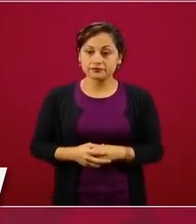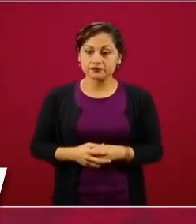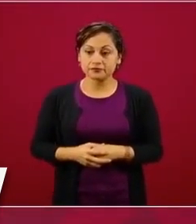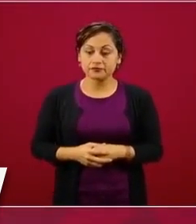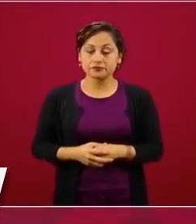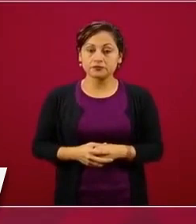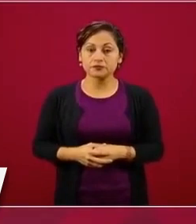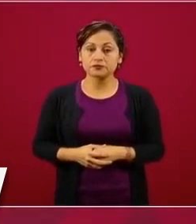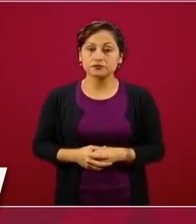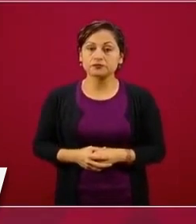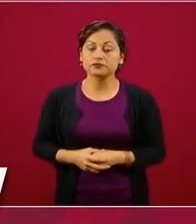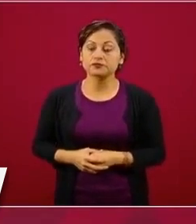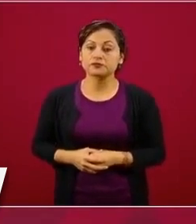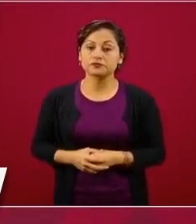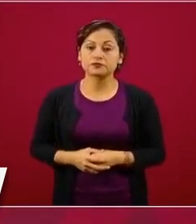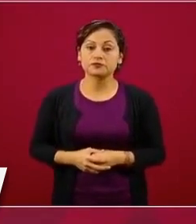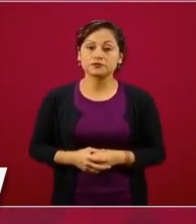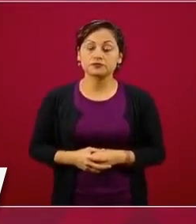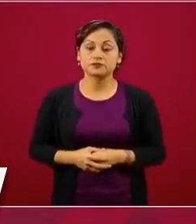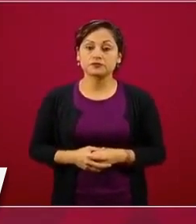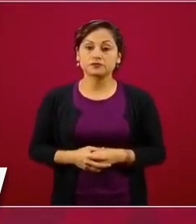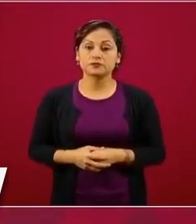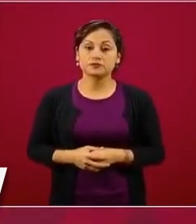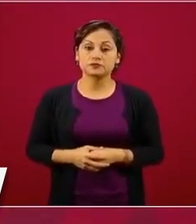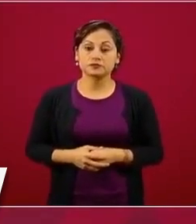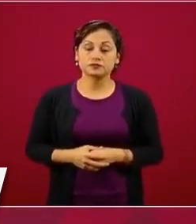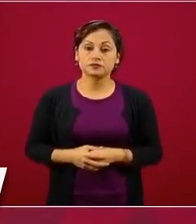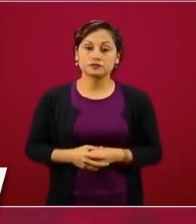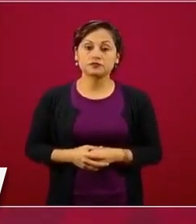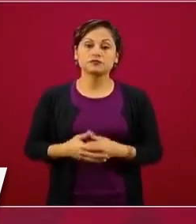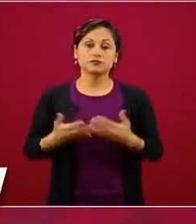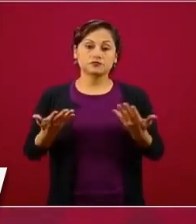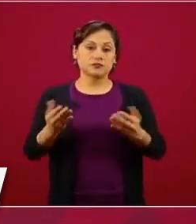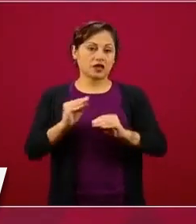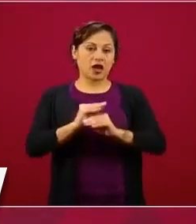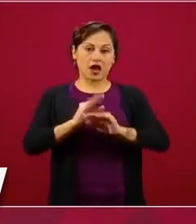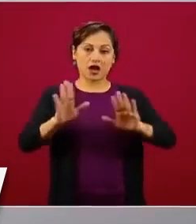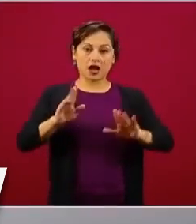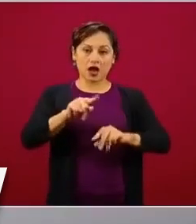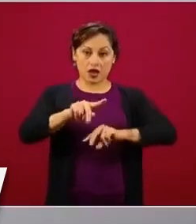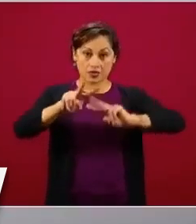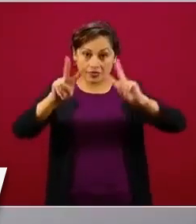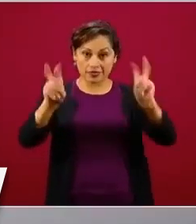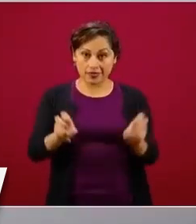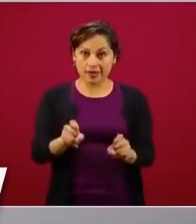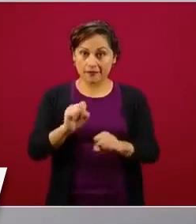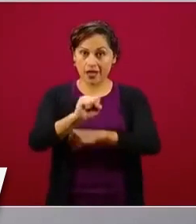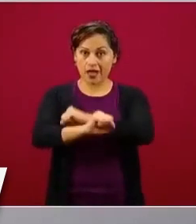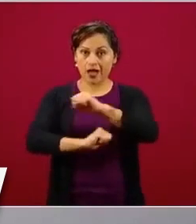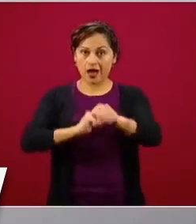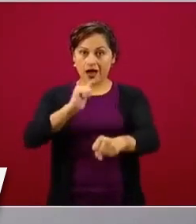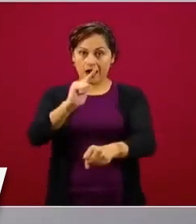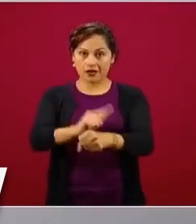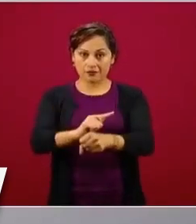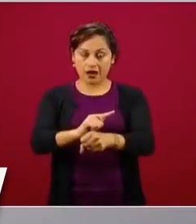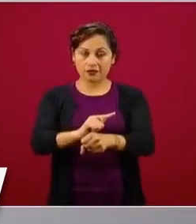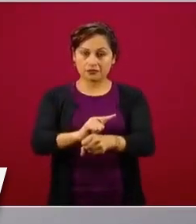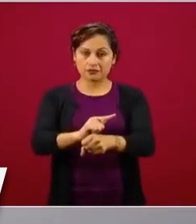por tratarse de animales, si nosotros tenemos